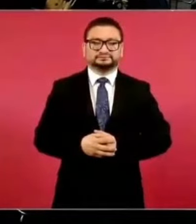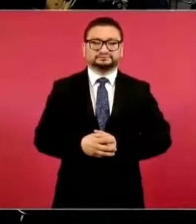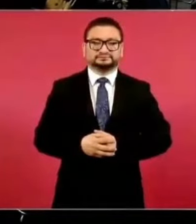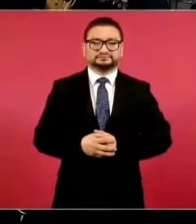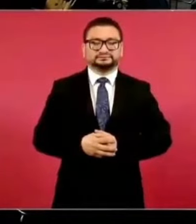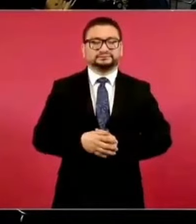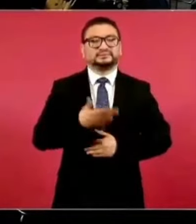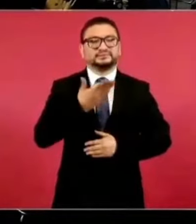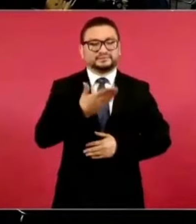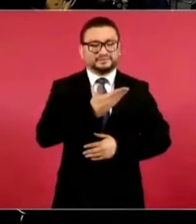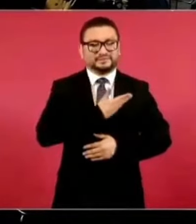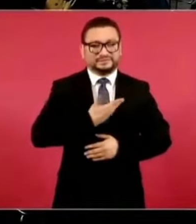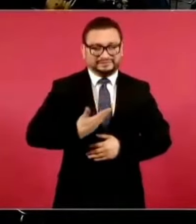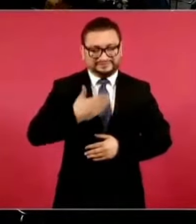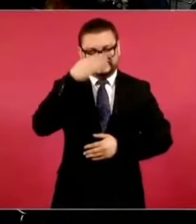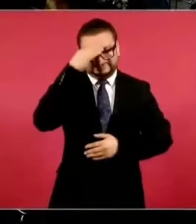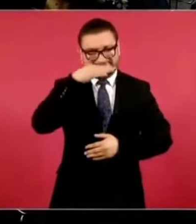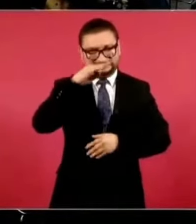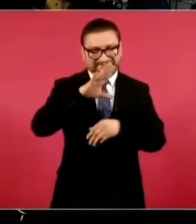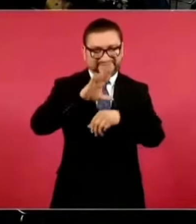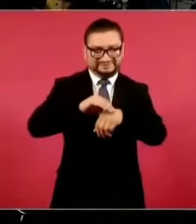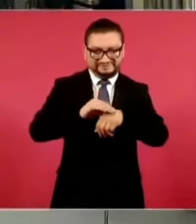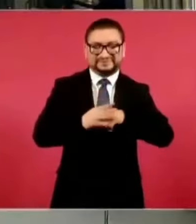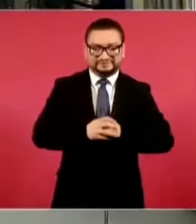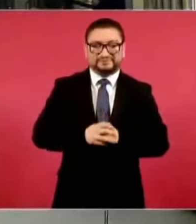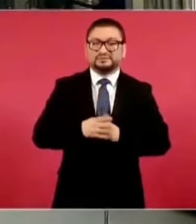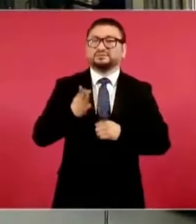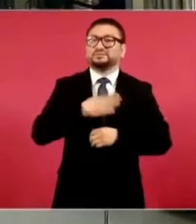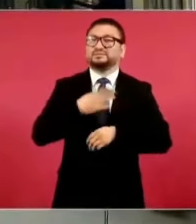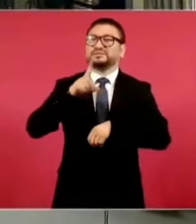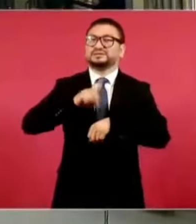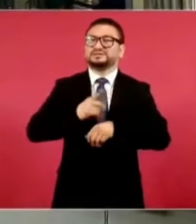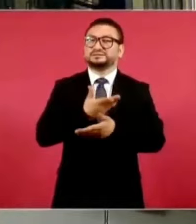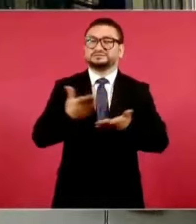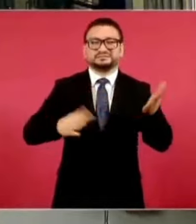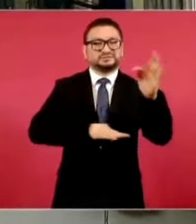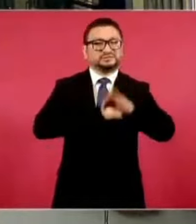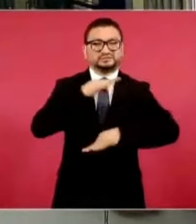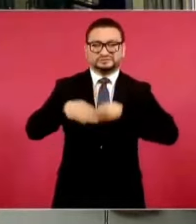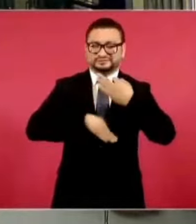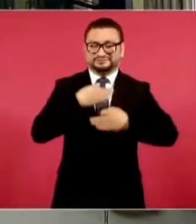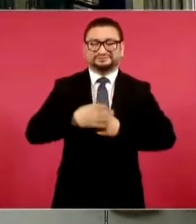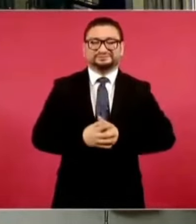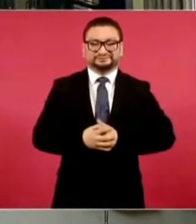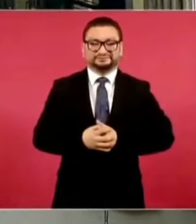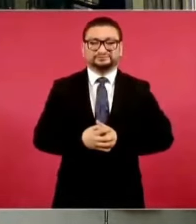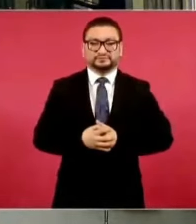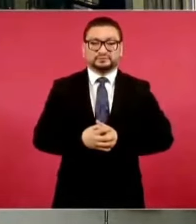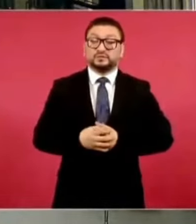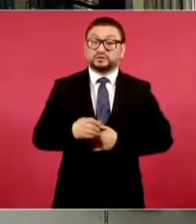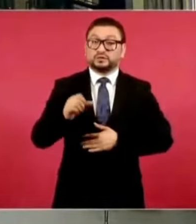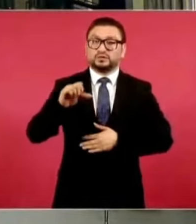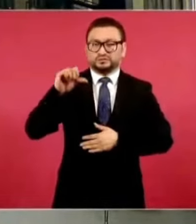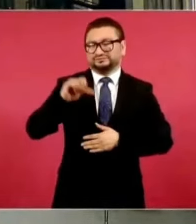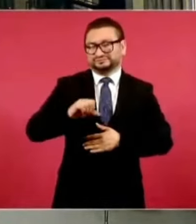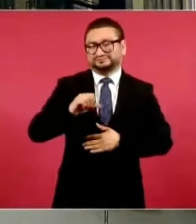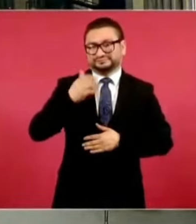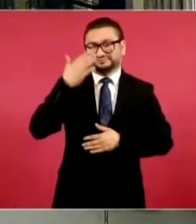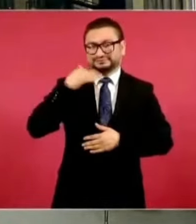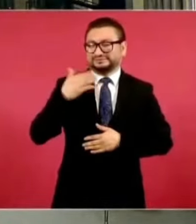Con su permiso, señor presidente, muy buenos días a todas y todos ustedes. Para hoy, como ya